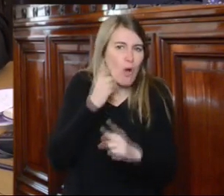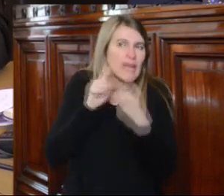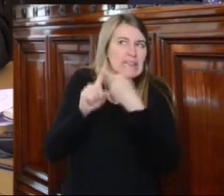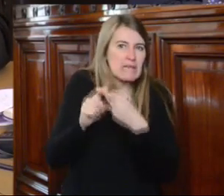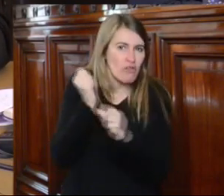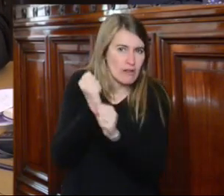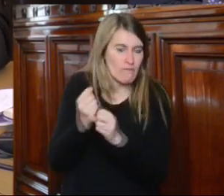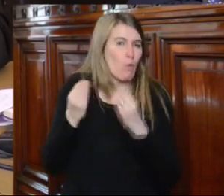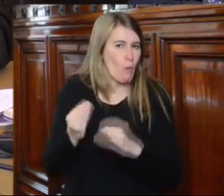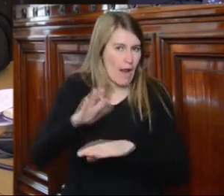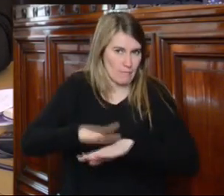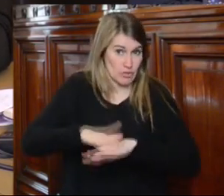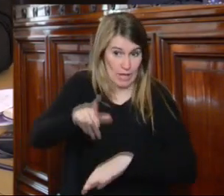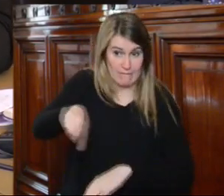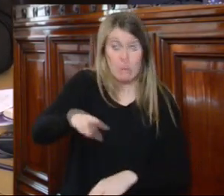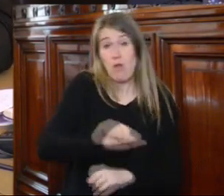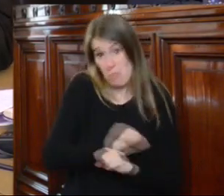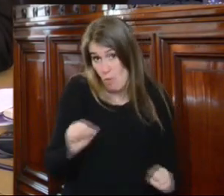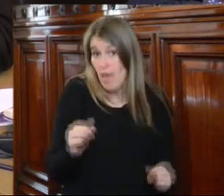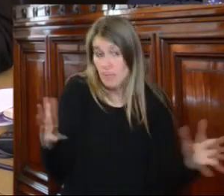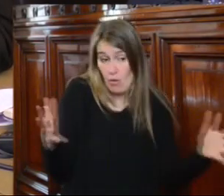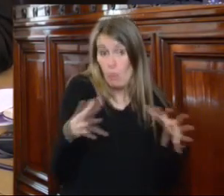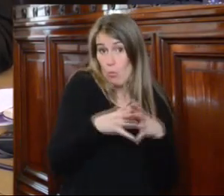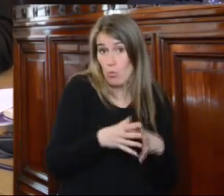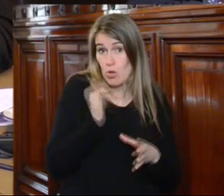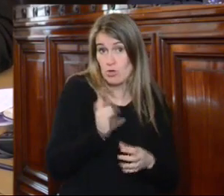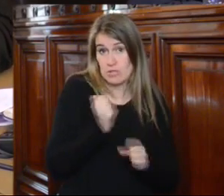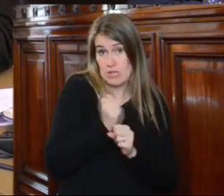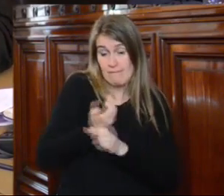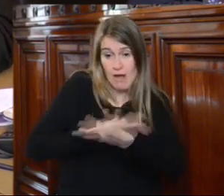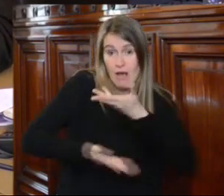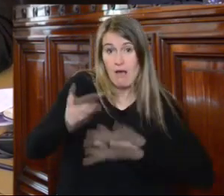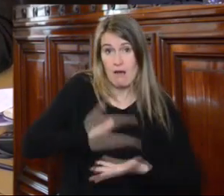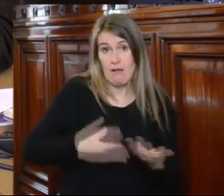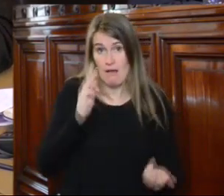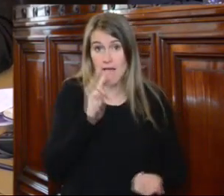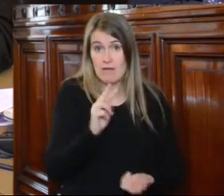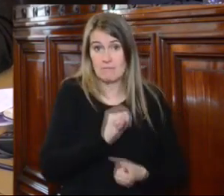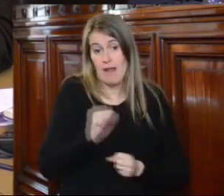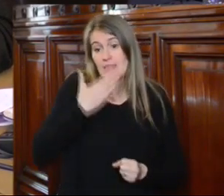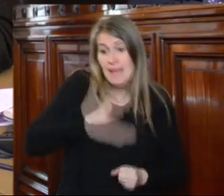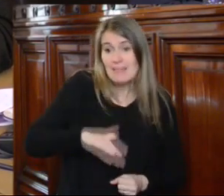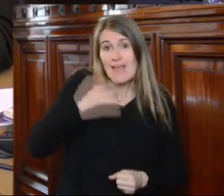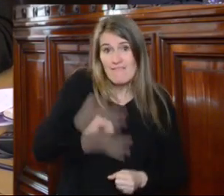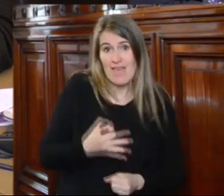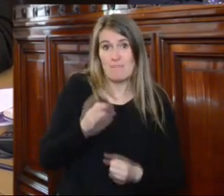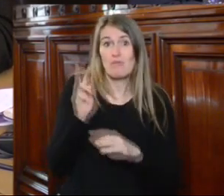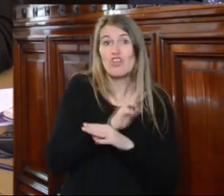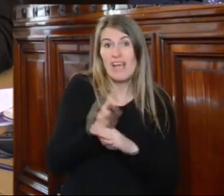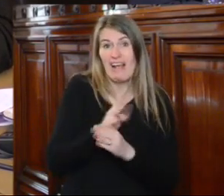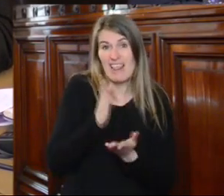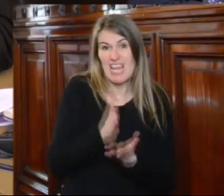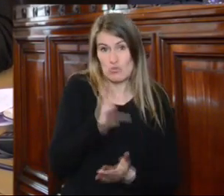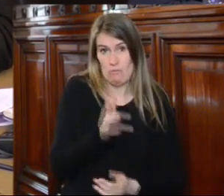complementarse y poder trabajar como señalaba en mi intervención anterior para la efectiva protección de los derechos humanos de las personas